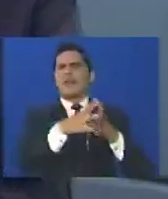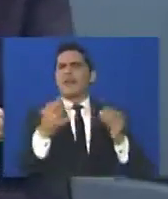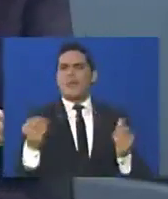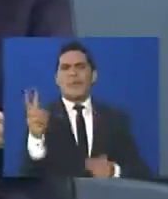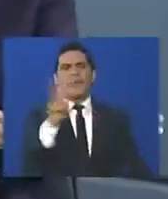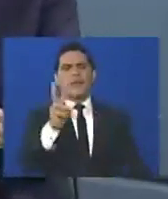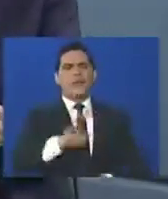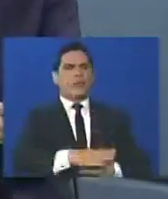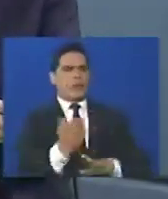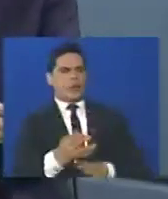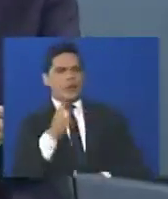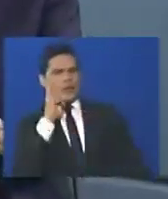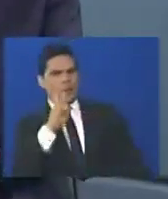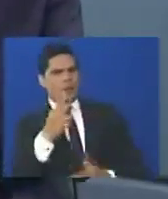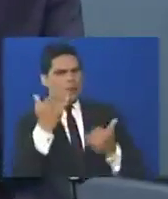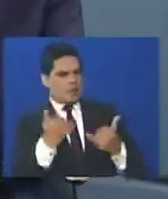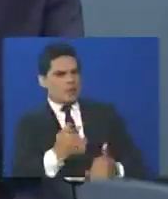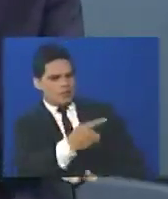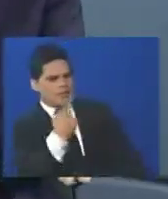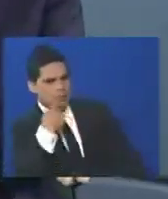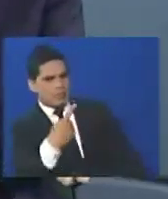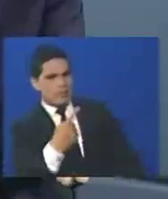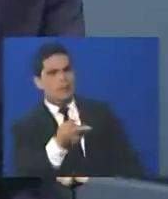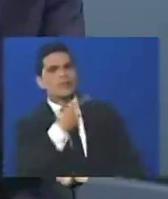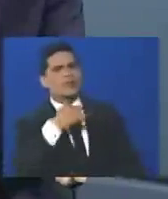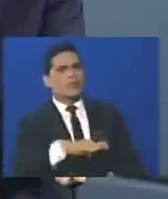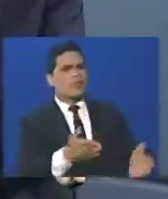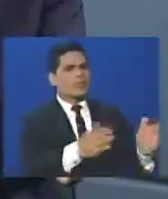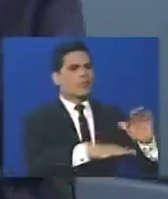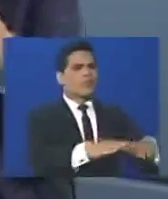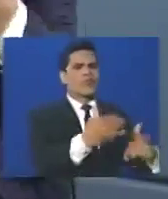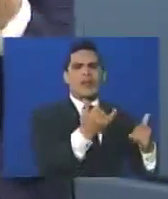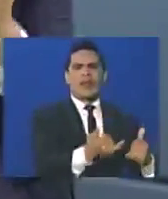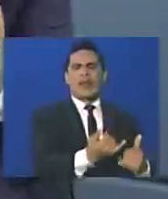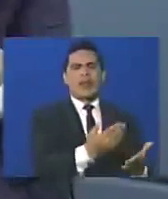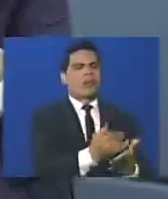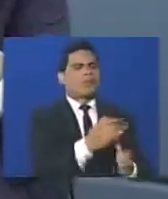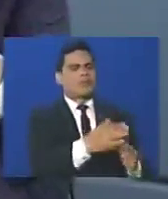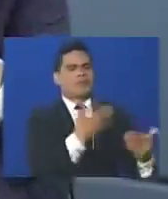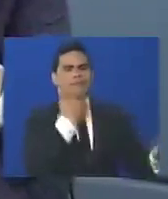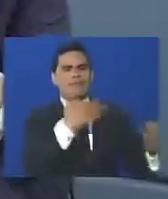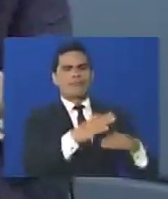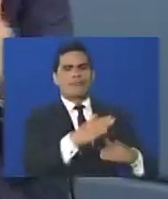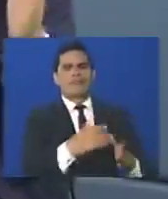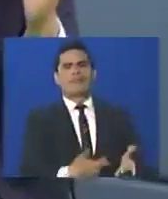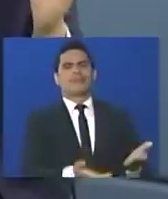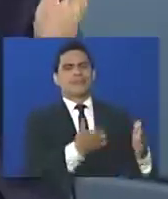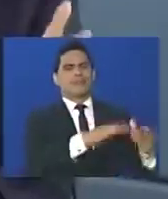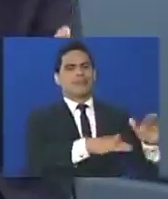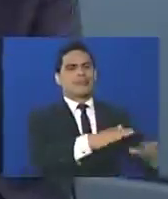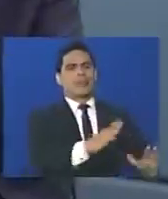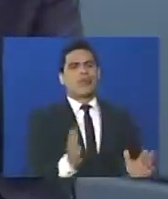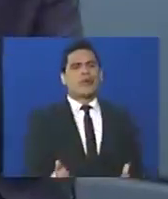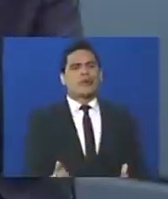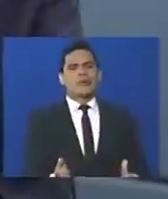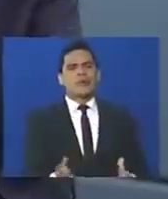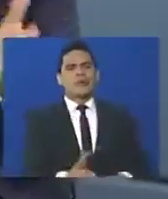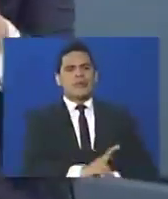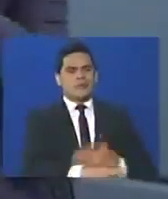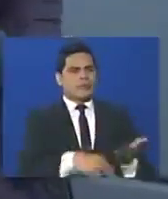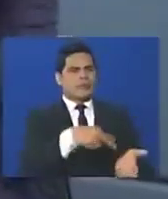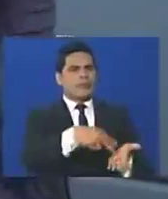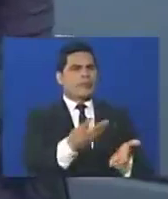porque ya esto es desgarrador, ya esos muertos no los podemos resucitar, ya todas esas familias, desde las familias de los